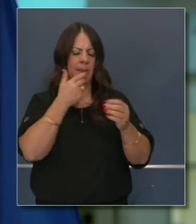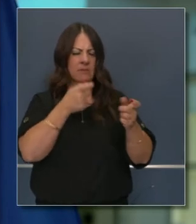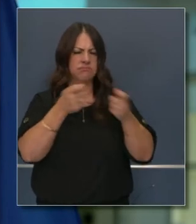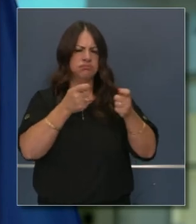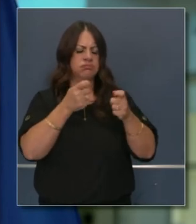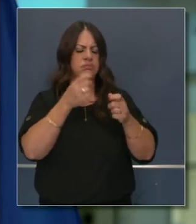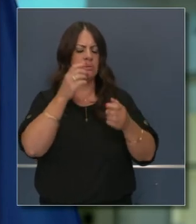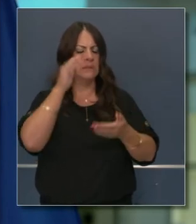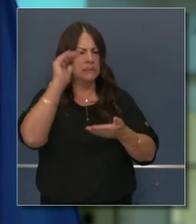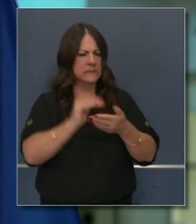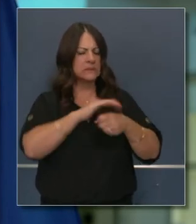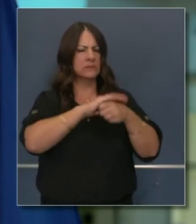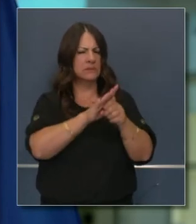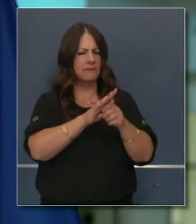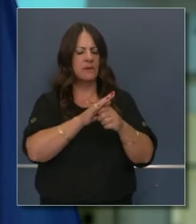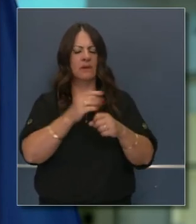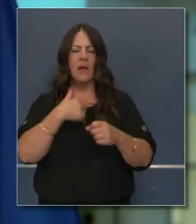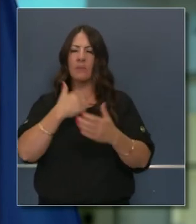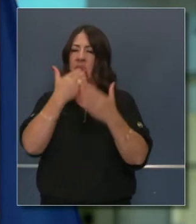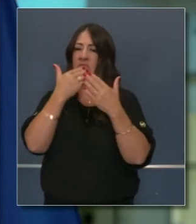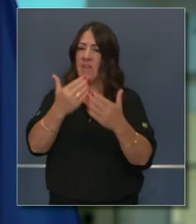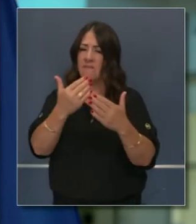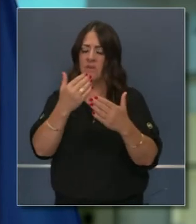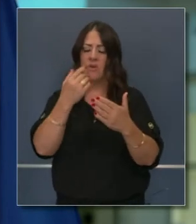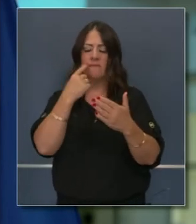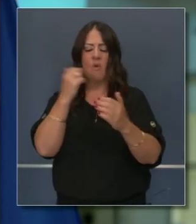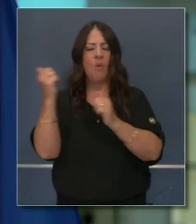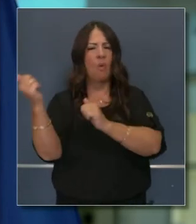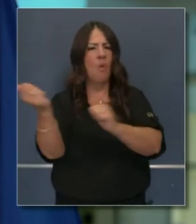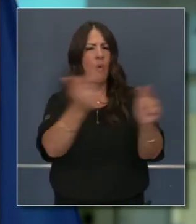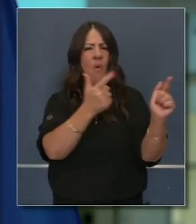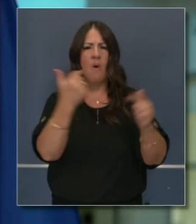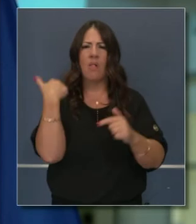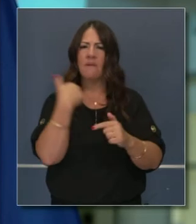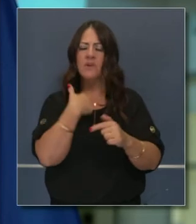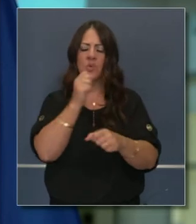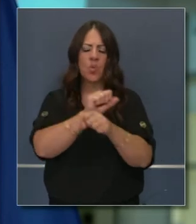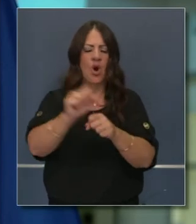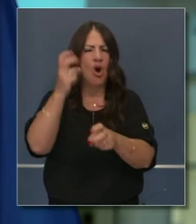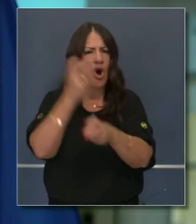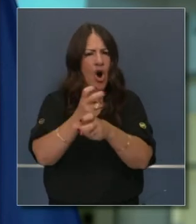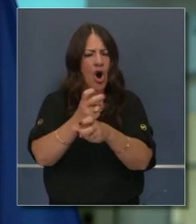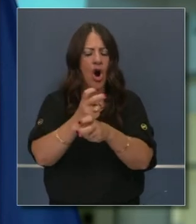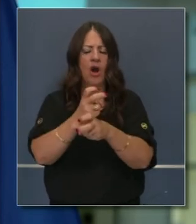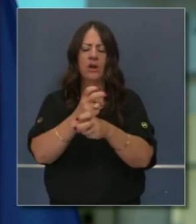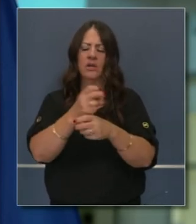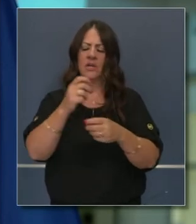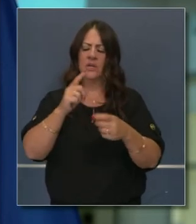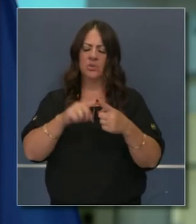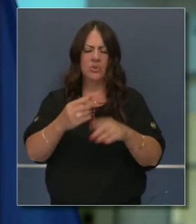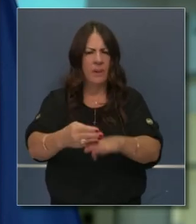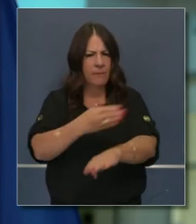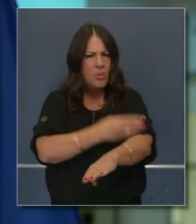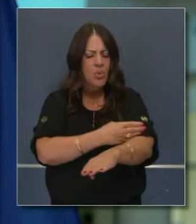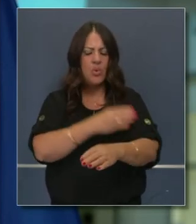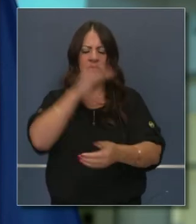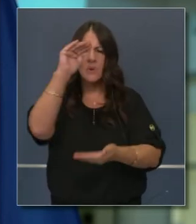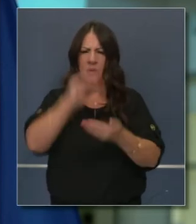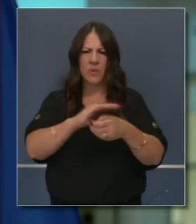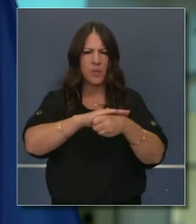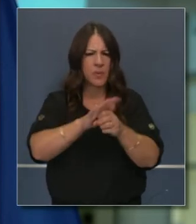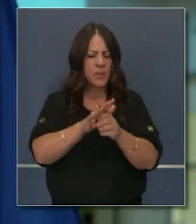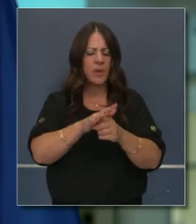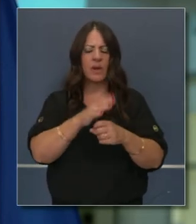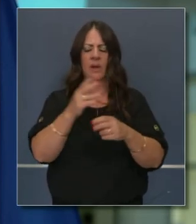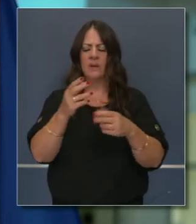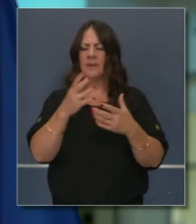pero últimamente residirá el número de hospitalizaciones. Y estoy muy orgulloso y agradecido por el trabajo que hemos hecho en nuestros compañeros